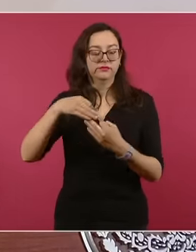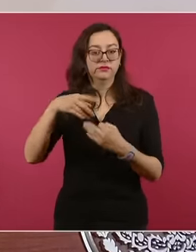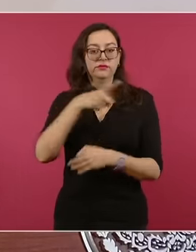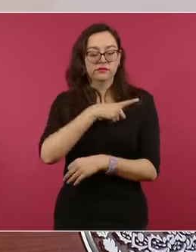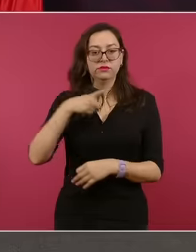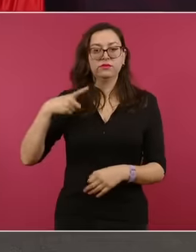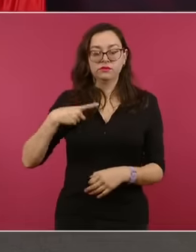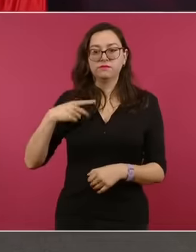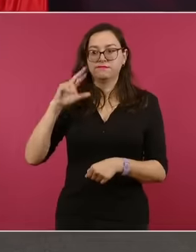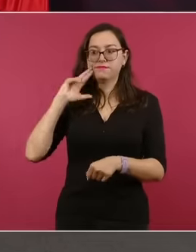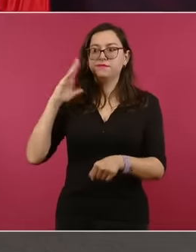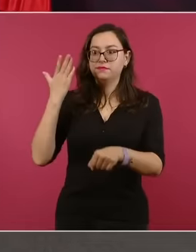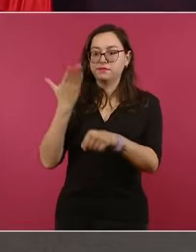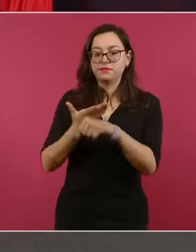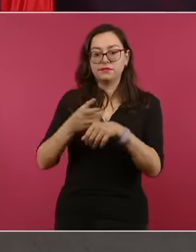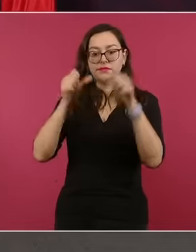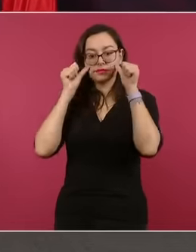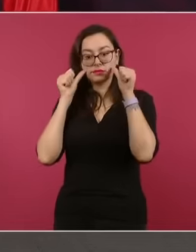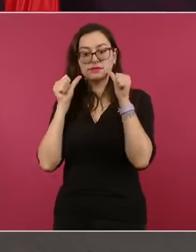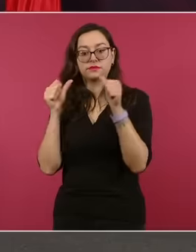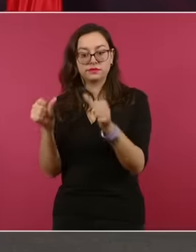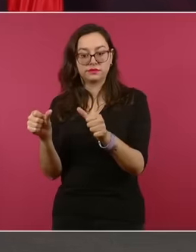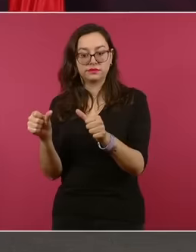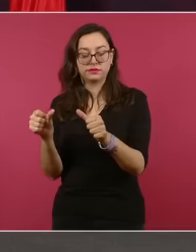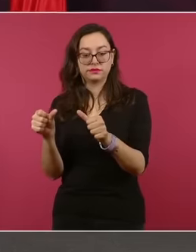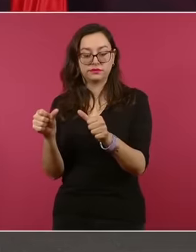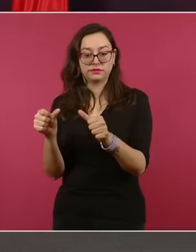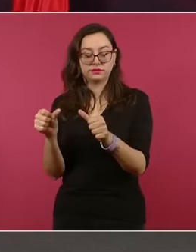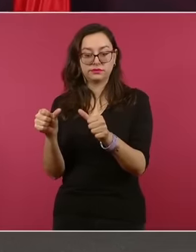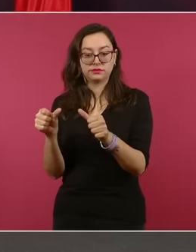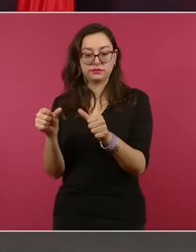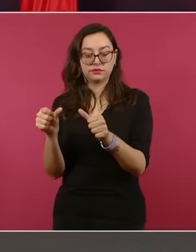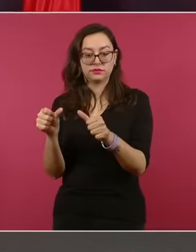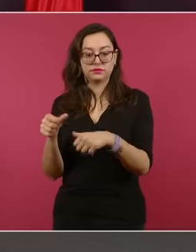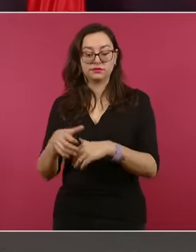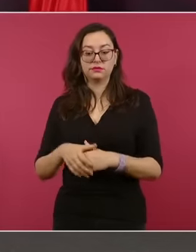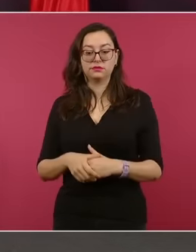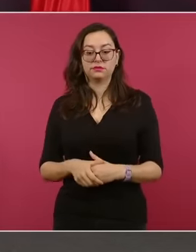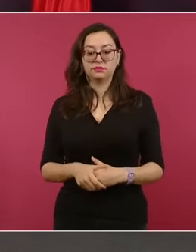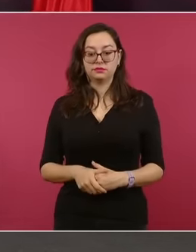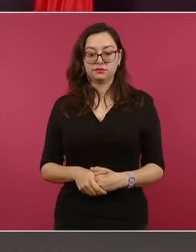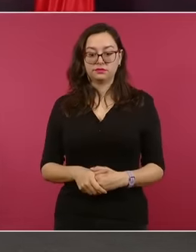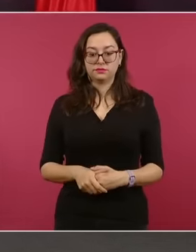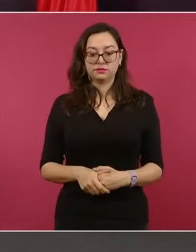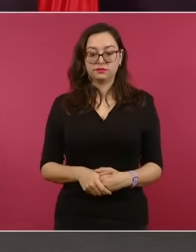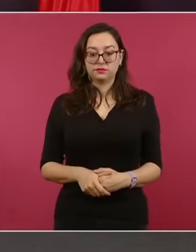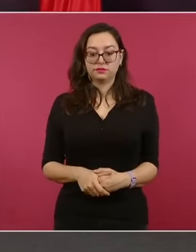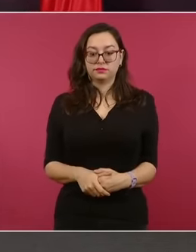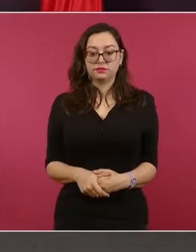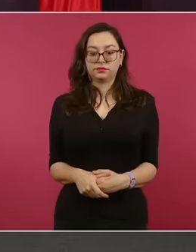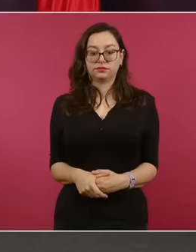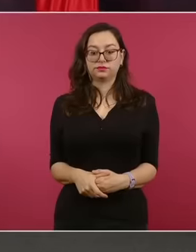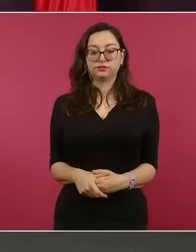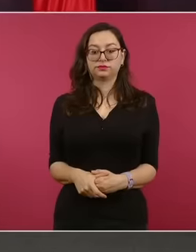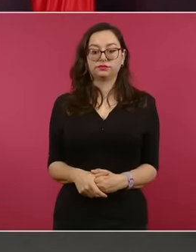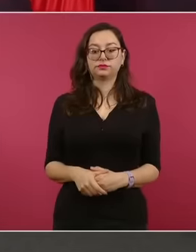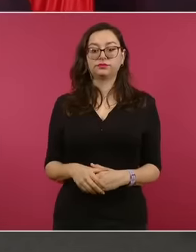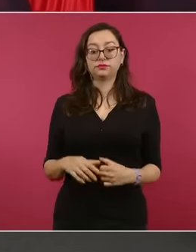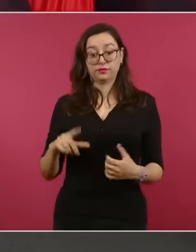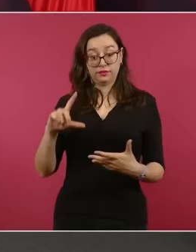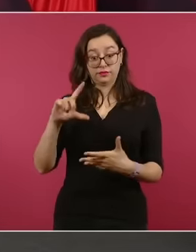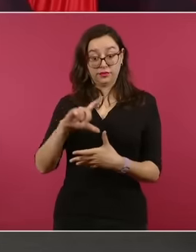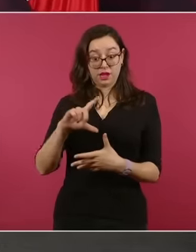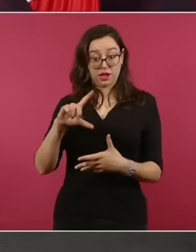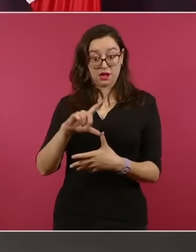una cuestión de México. Tan es así que en América Latina, en el Caribe,